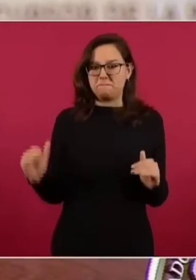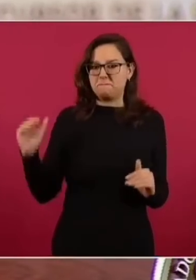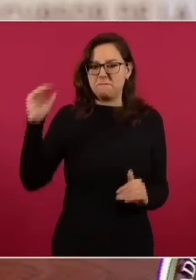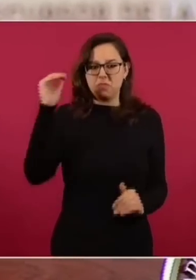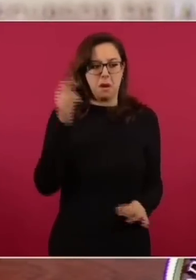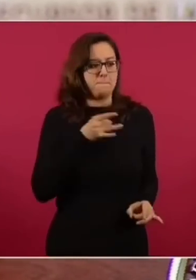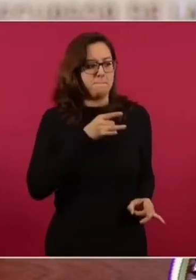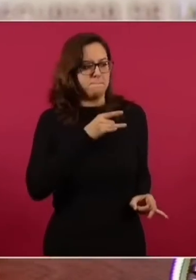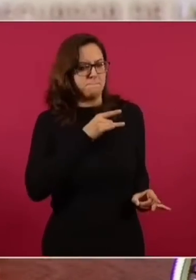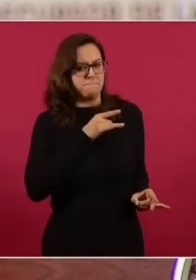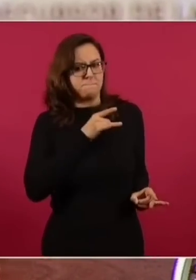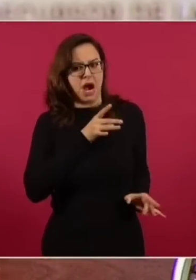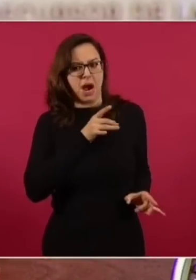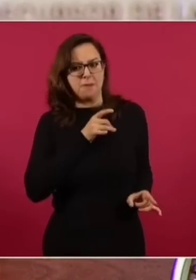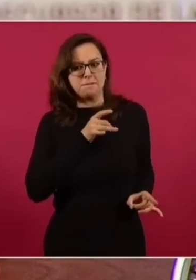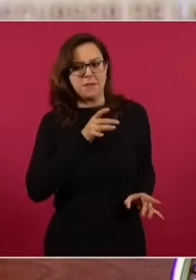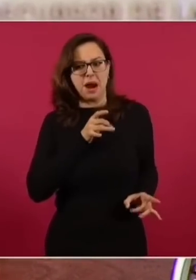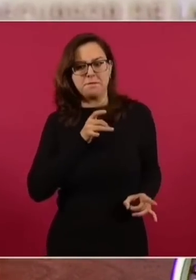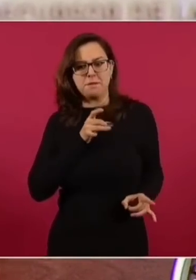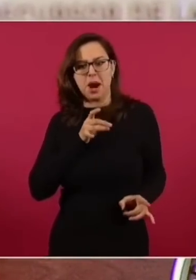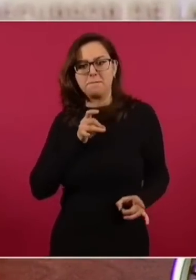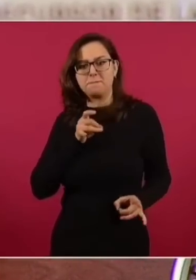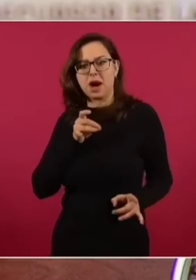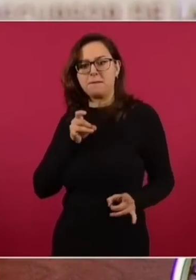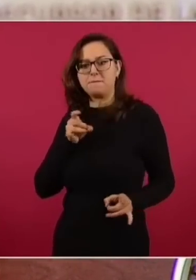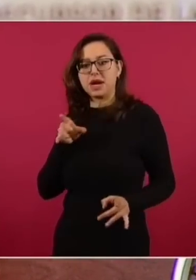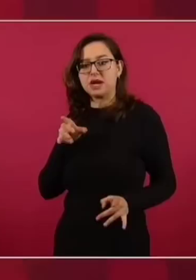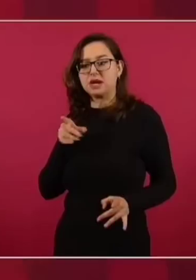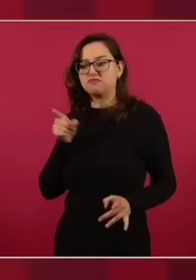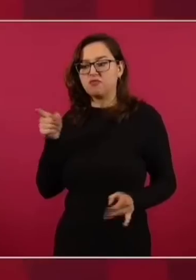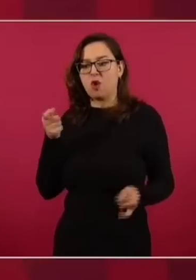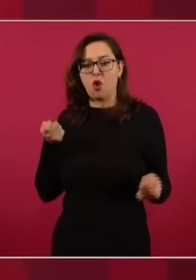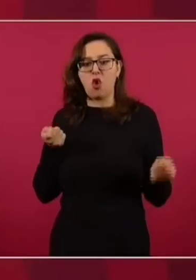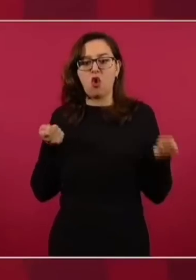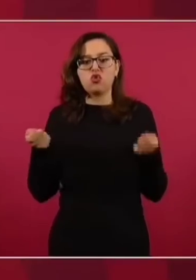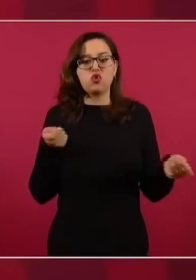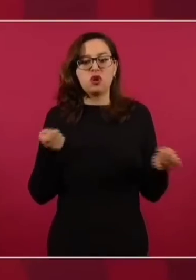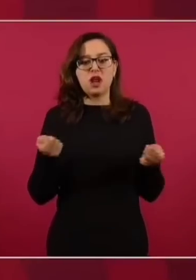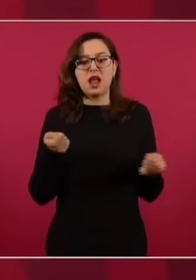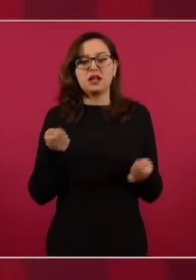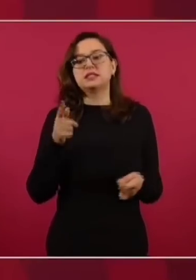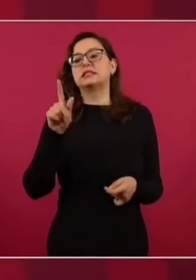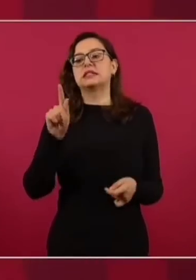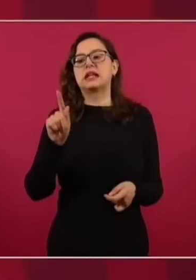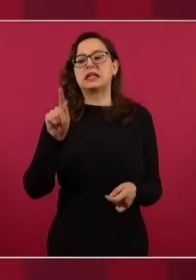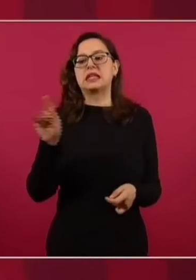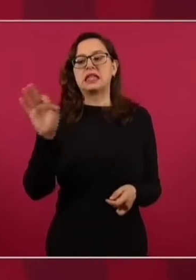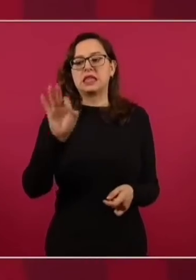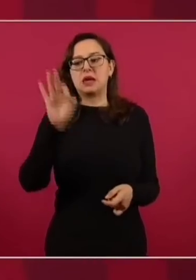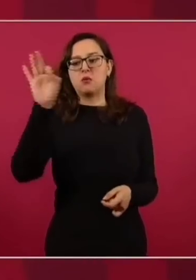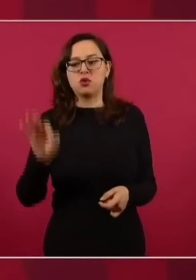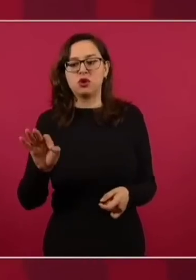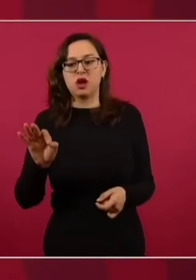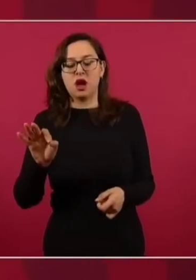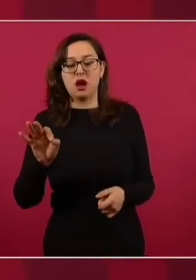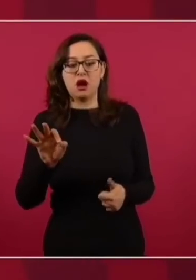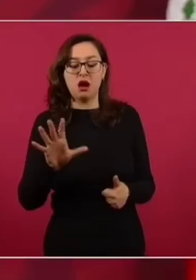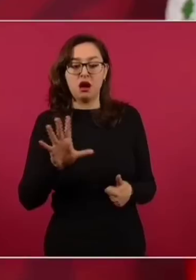del comercio en el mundo y América del Norte,